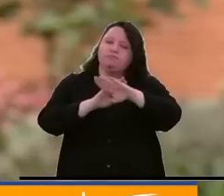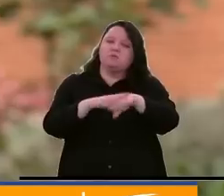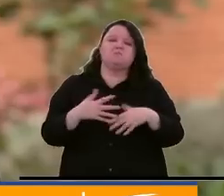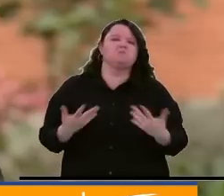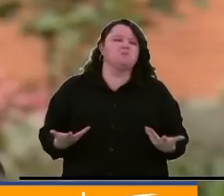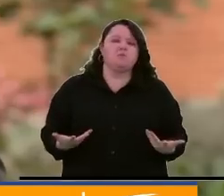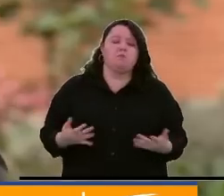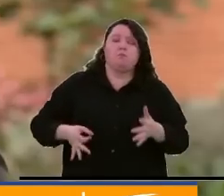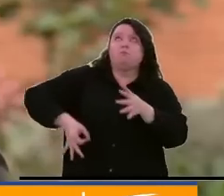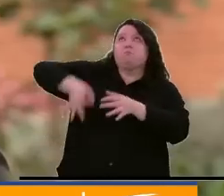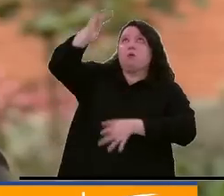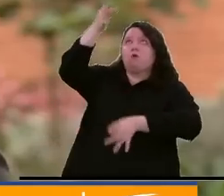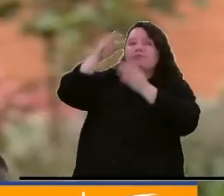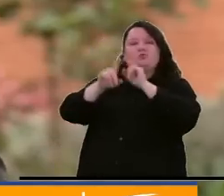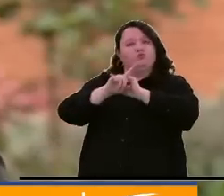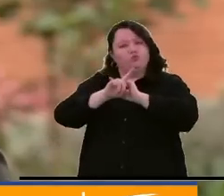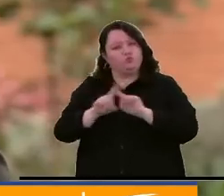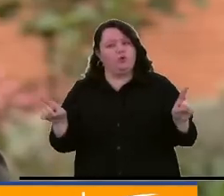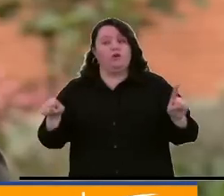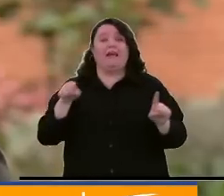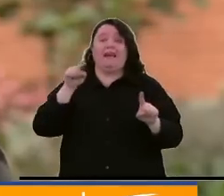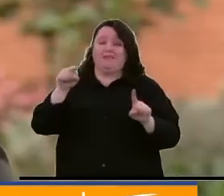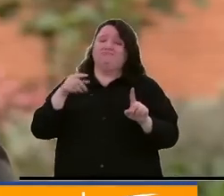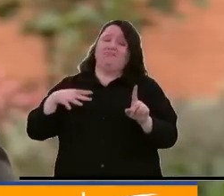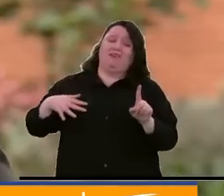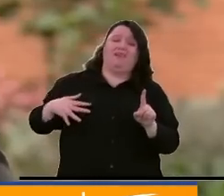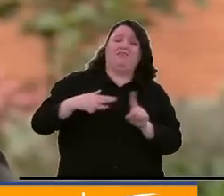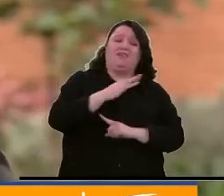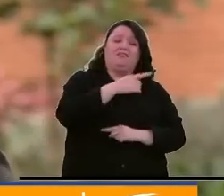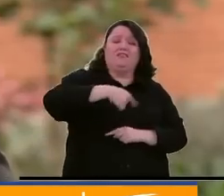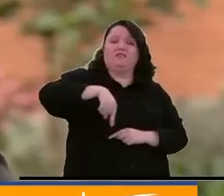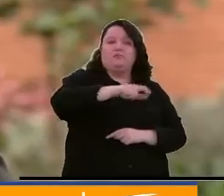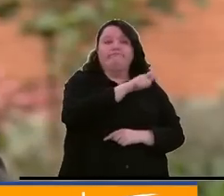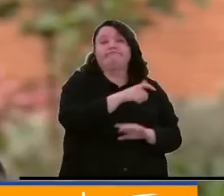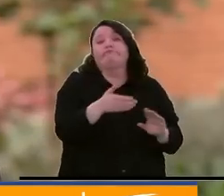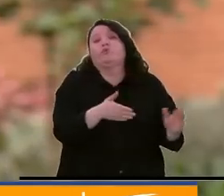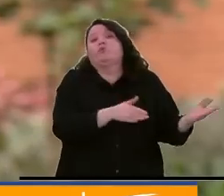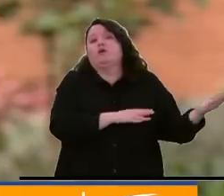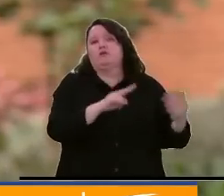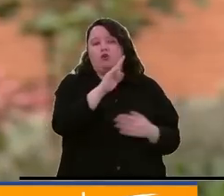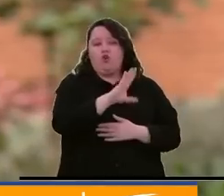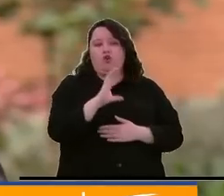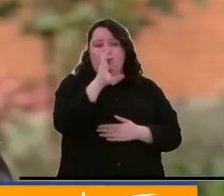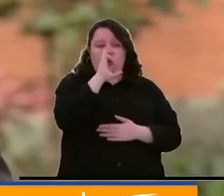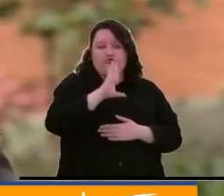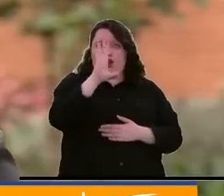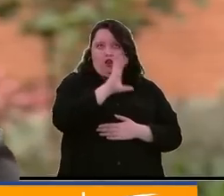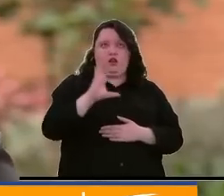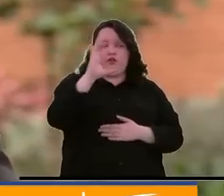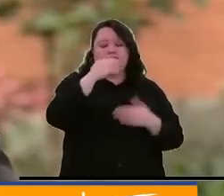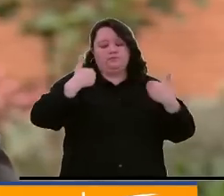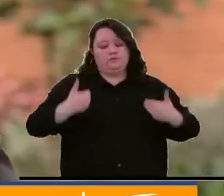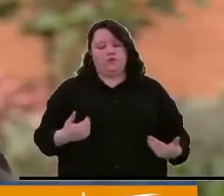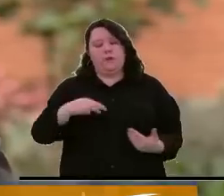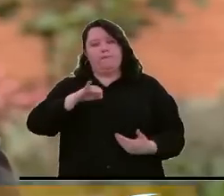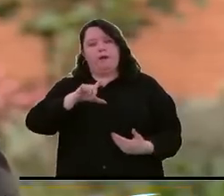no uso de la pólvora que está generando estragos y sobre todo muertes en el territorio nacional. Soy Pablo Arango Robledo desde la Secretaría de